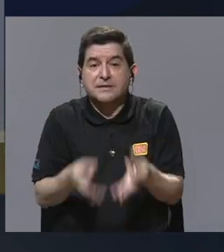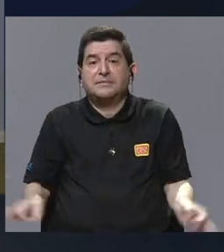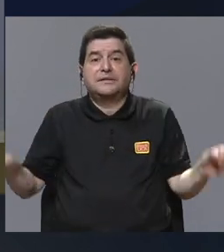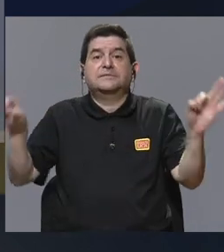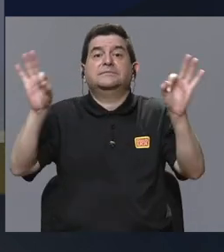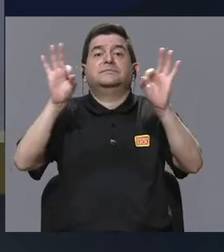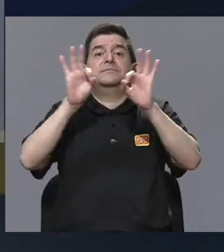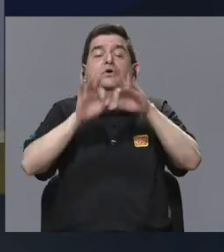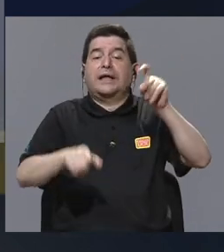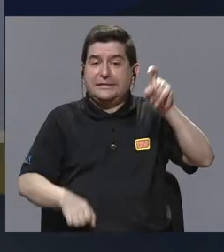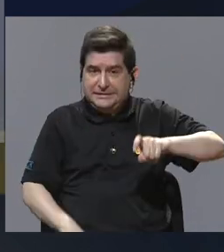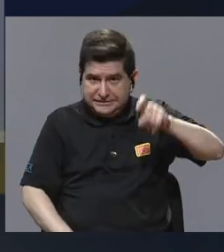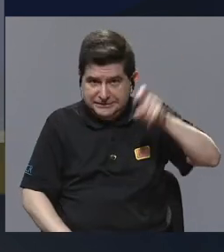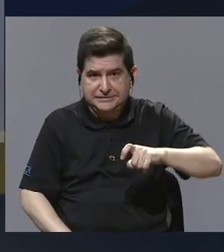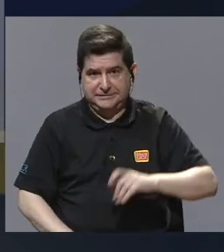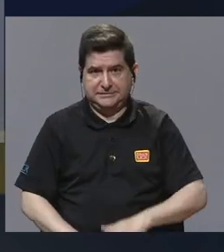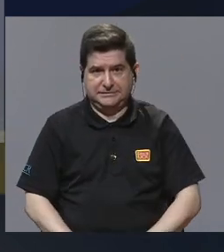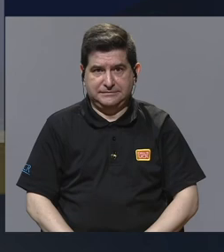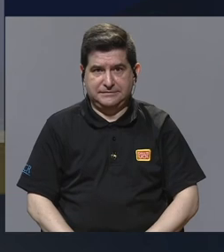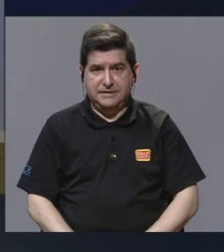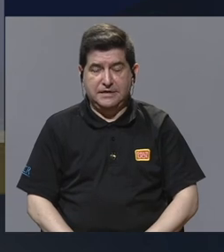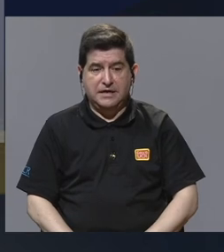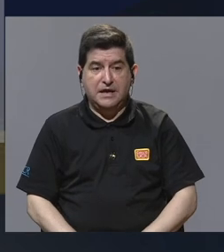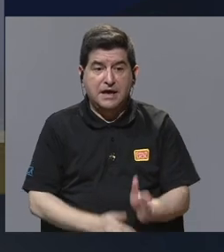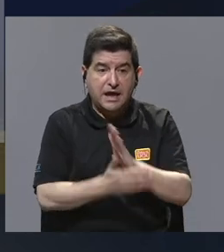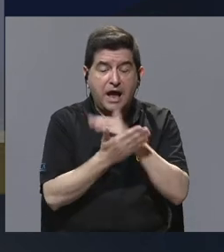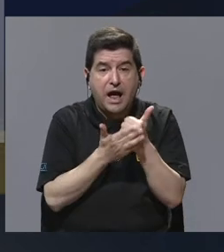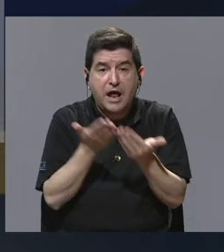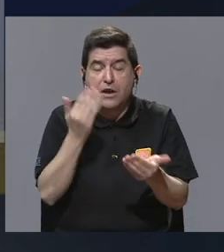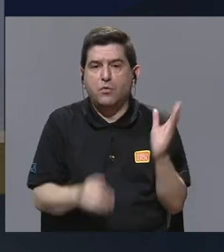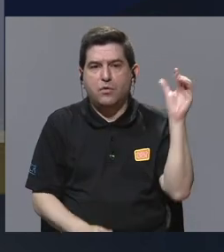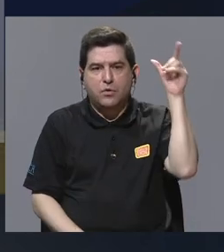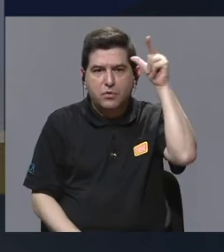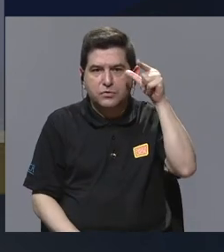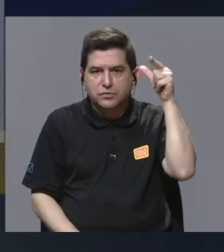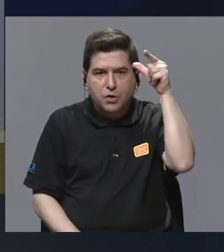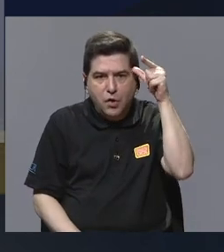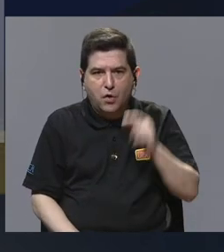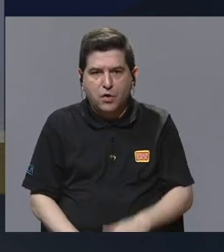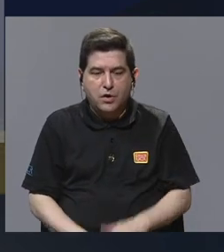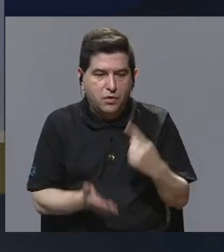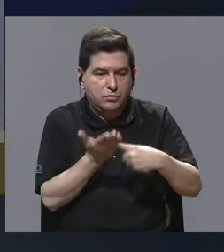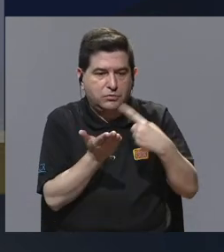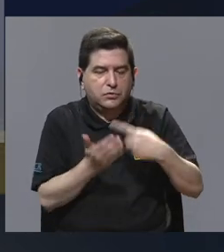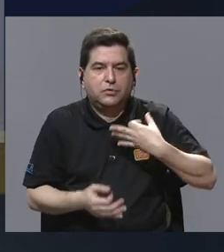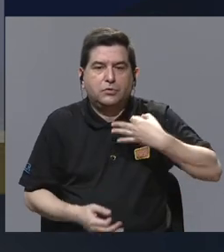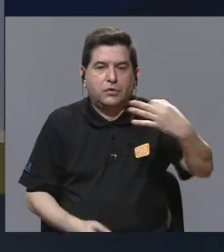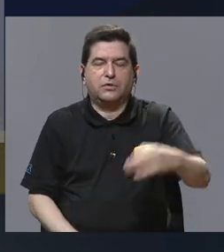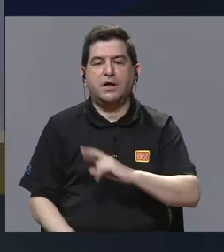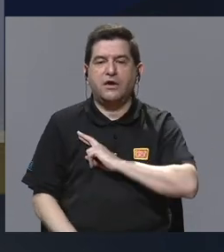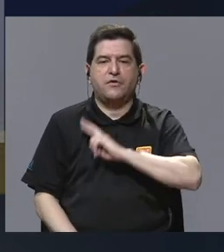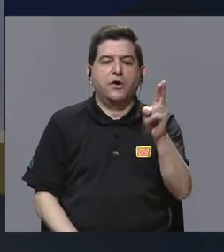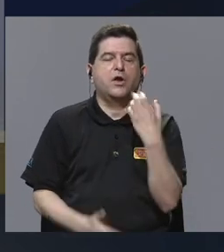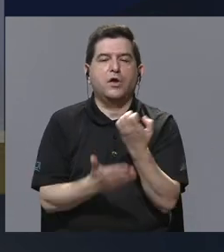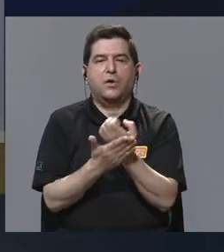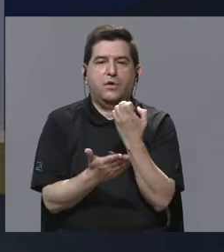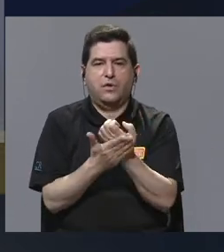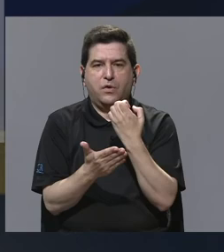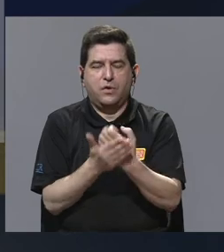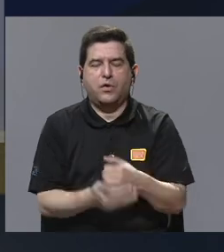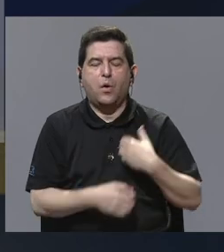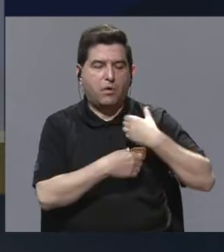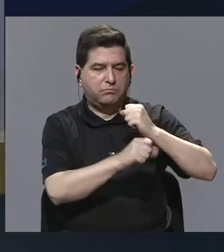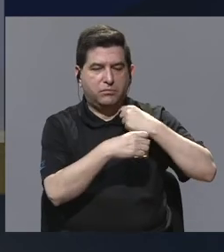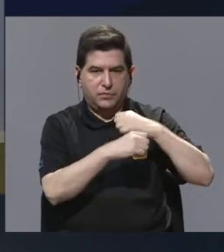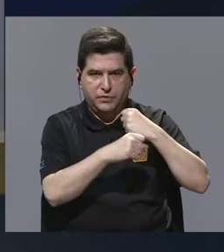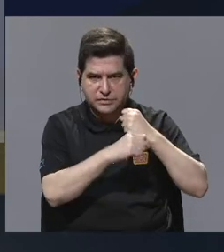necesarias y nos cayeron algunas que eran muy evidentes por las discusiones que tenemos todos los días, la religión, la economía, la